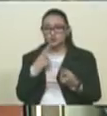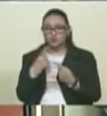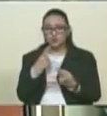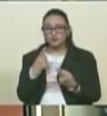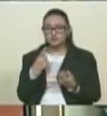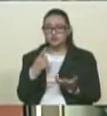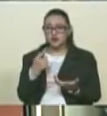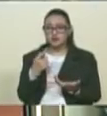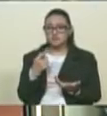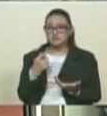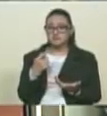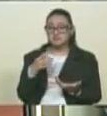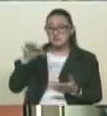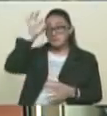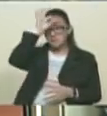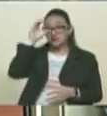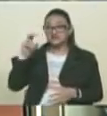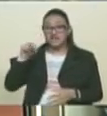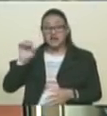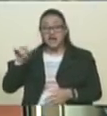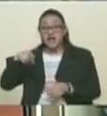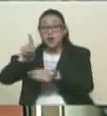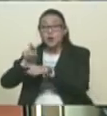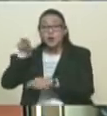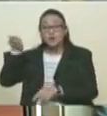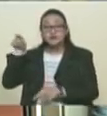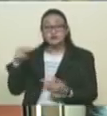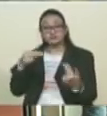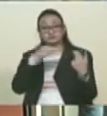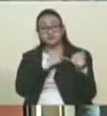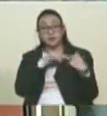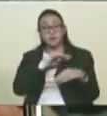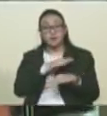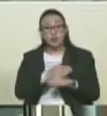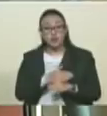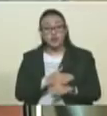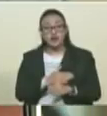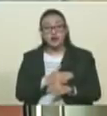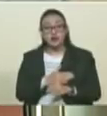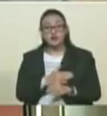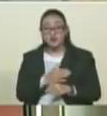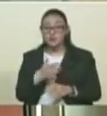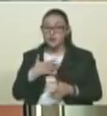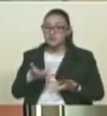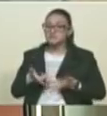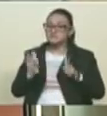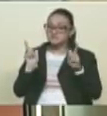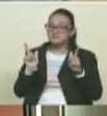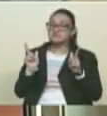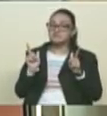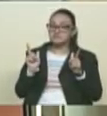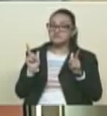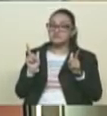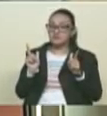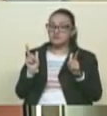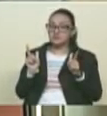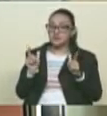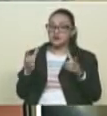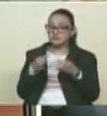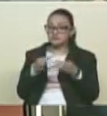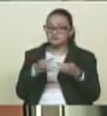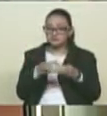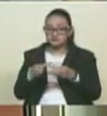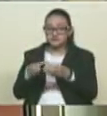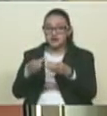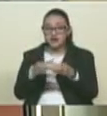del Consejo Nacional Electoral, que es el único organismo, el poder público electoral, que puede dirimir y que puede organizar eventos